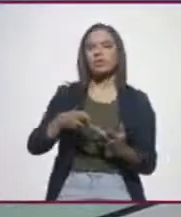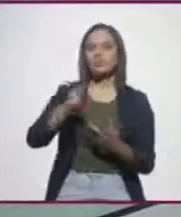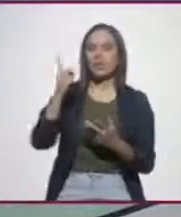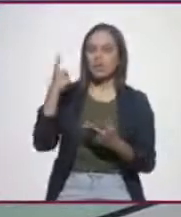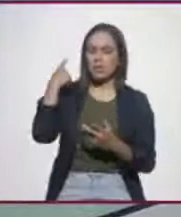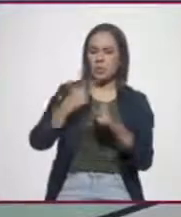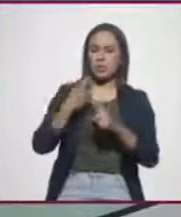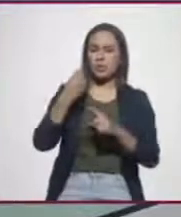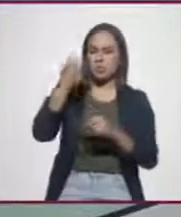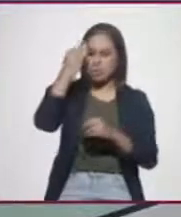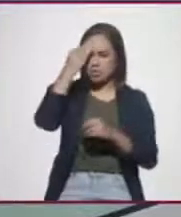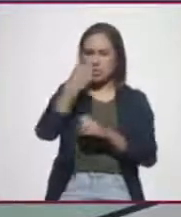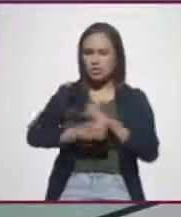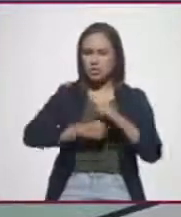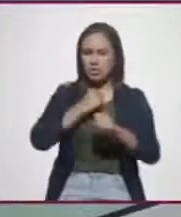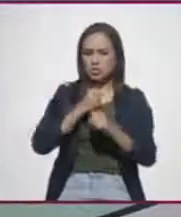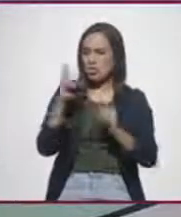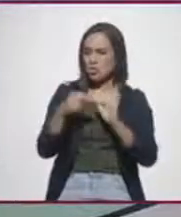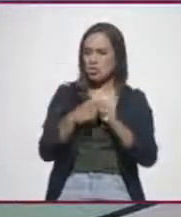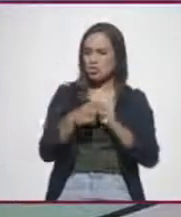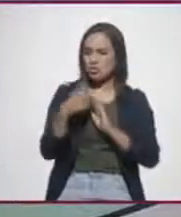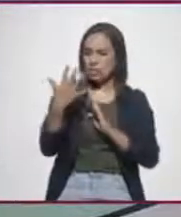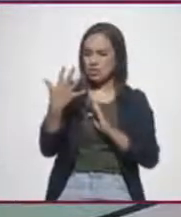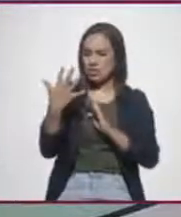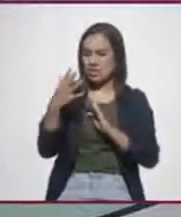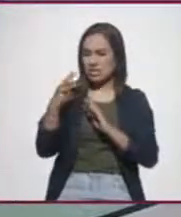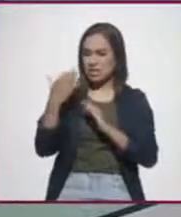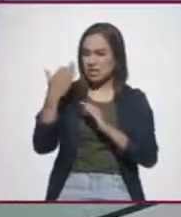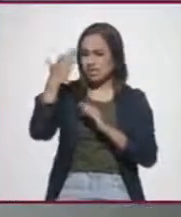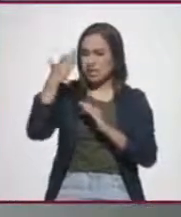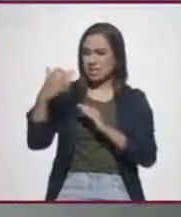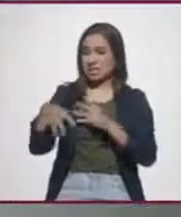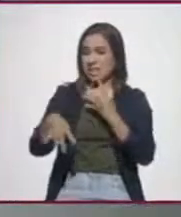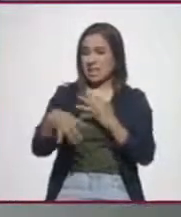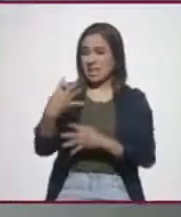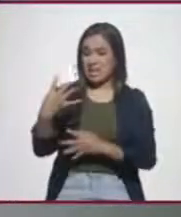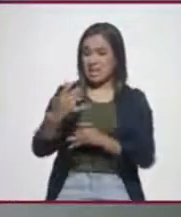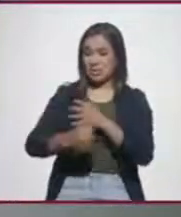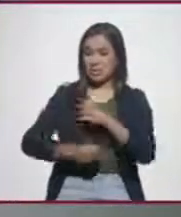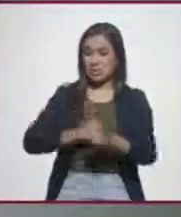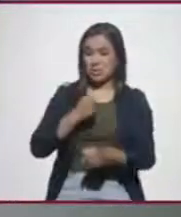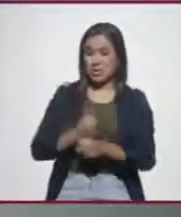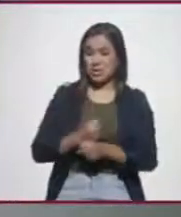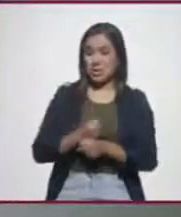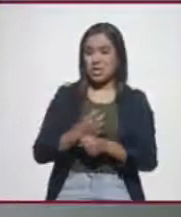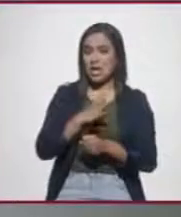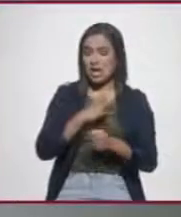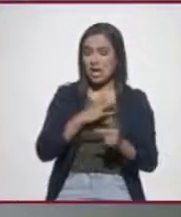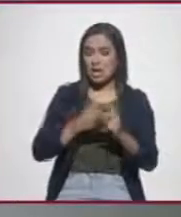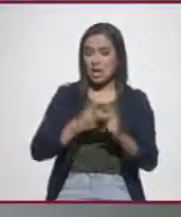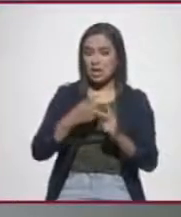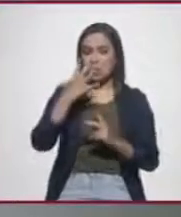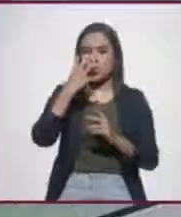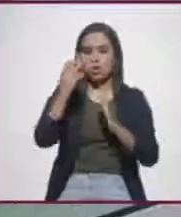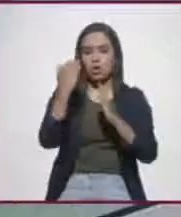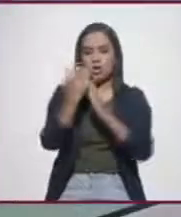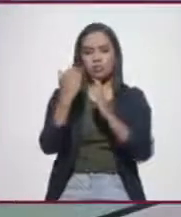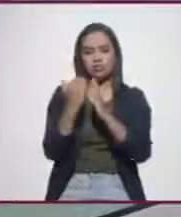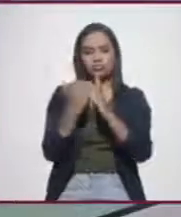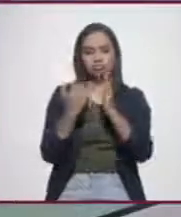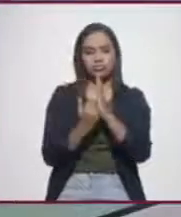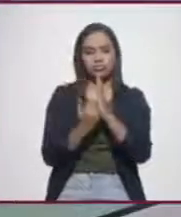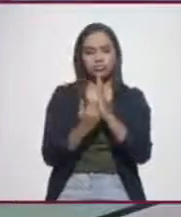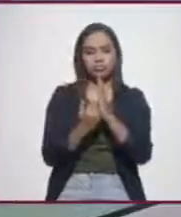mucho tiempo, Lopita, pues desde dos mil cinco, ya hace bastantes años, catorce años, indicadores para cuatro niveles de de